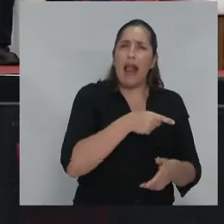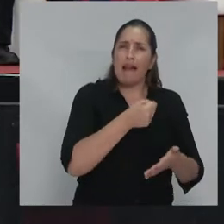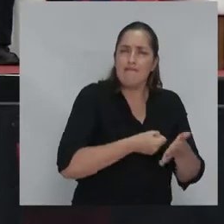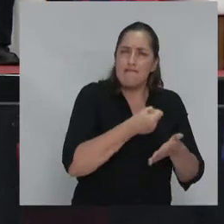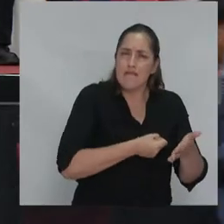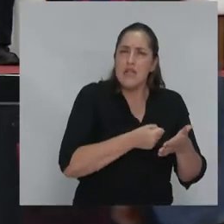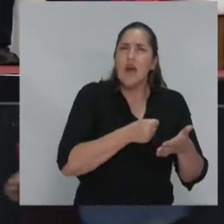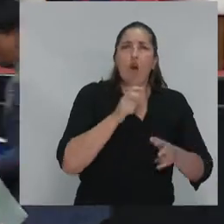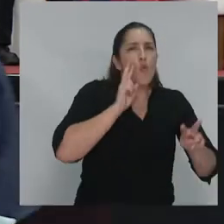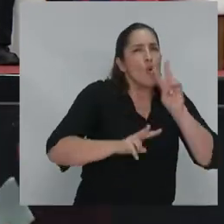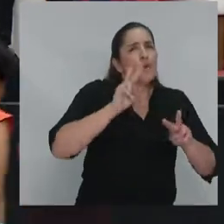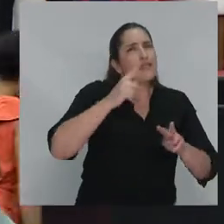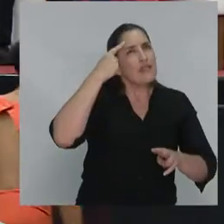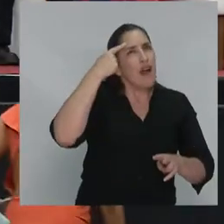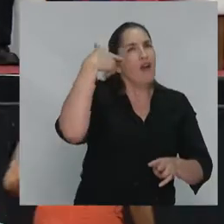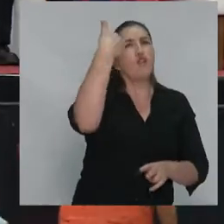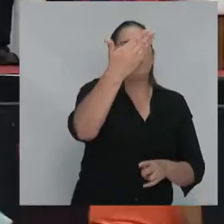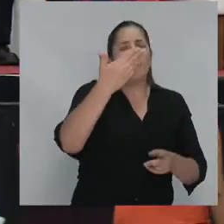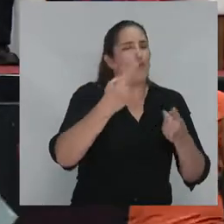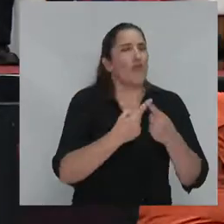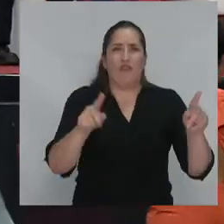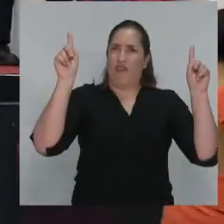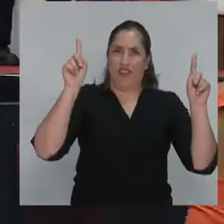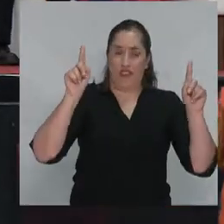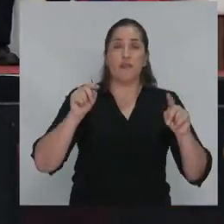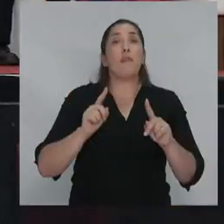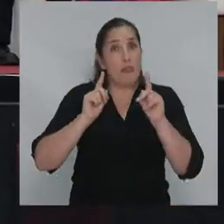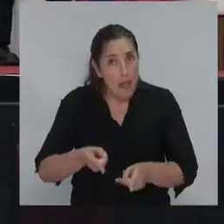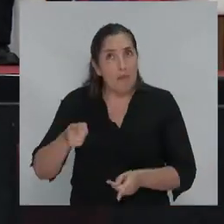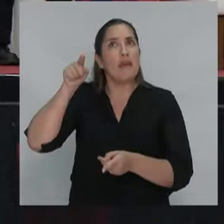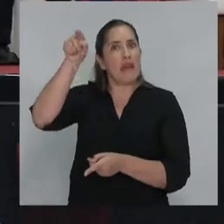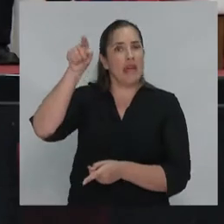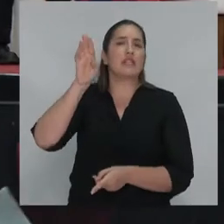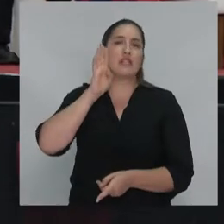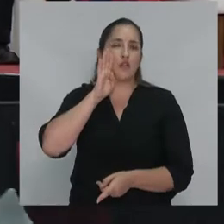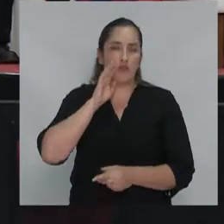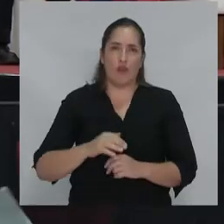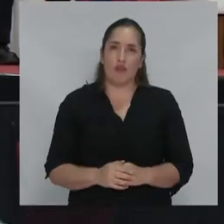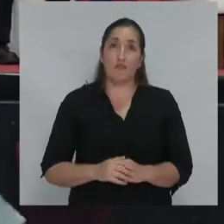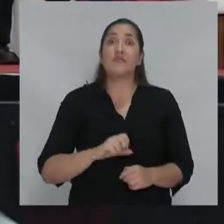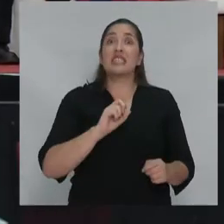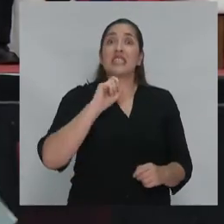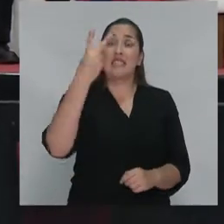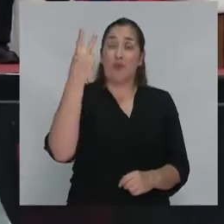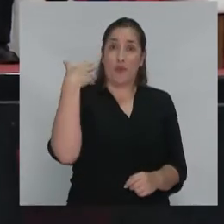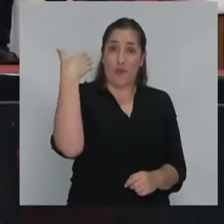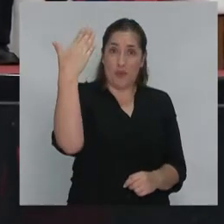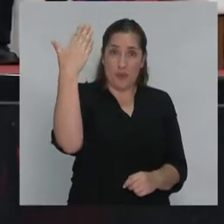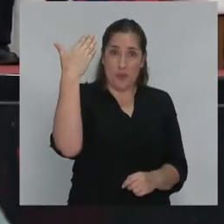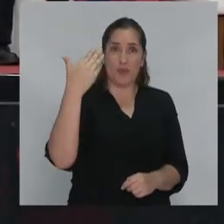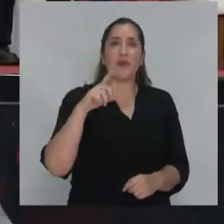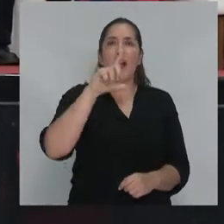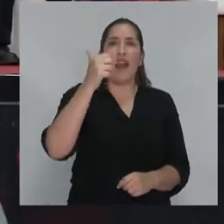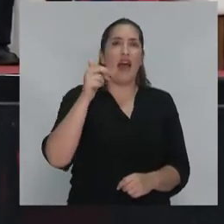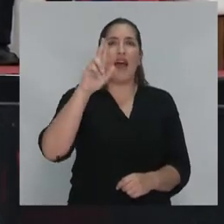buscan construir un futuro diferente. También en Estados Unidos. De hecho, nuestro segundo expositor, Larry